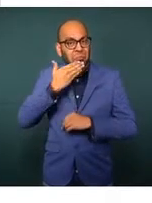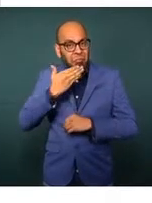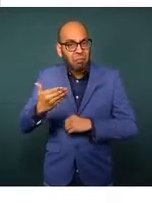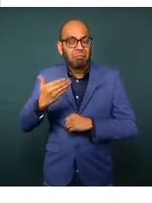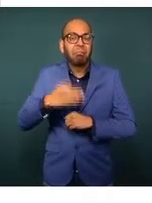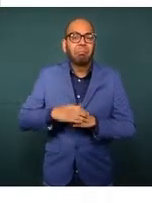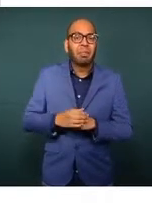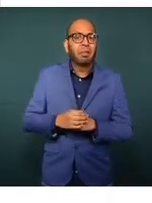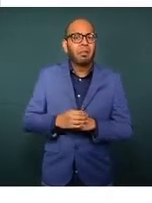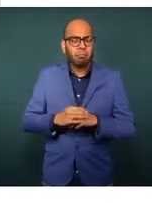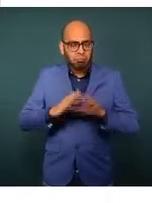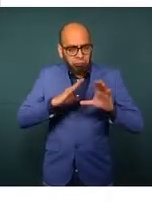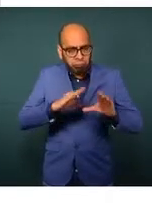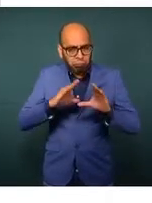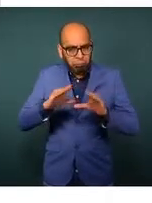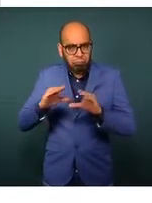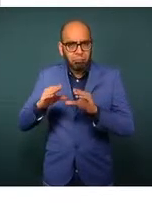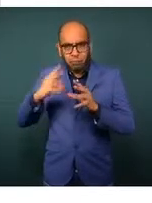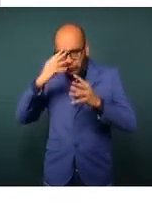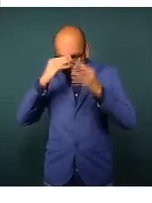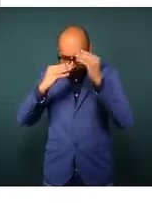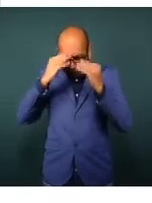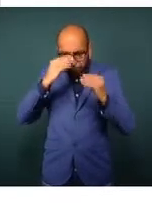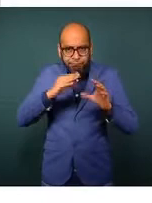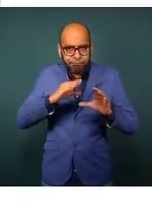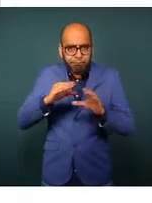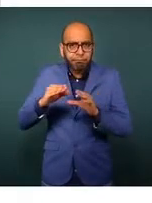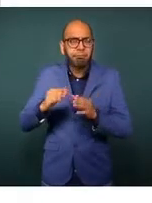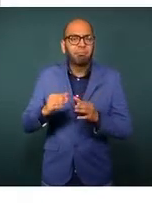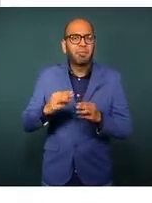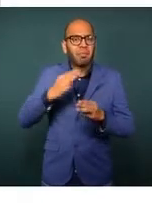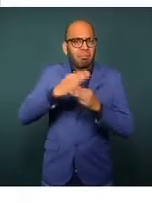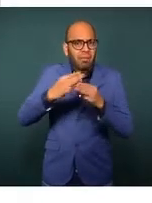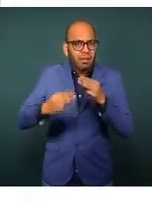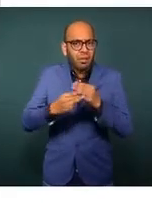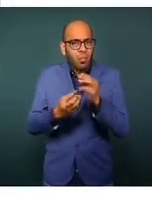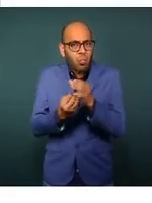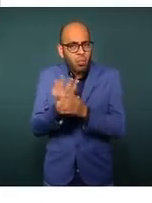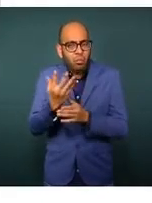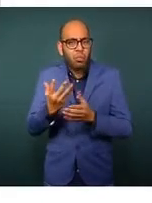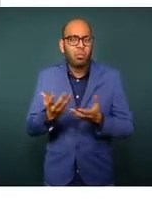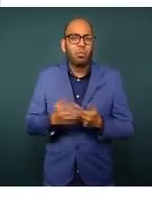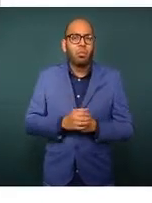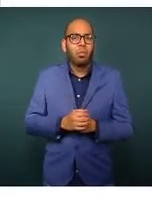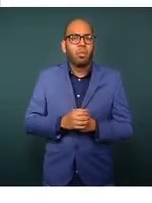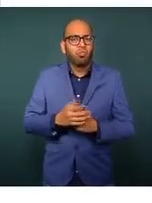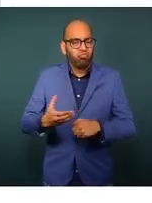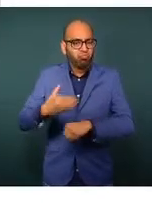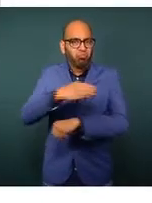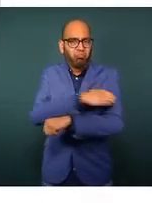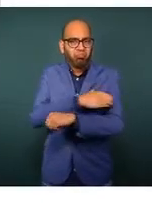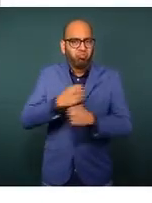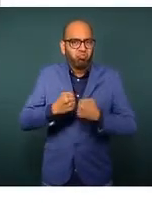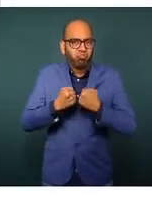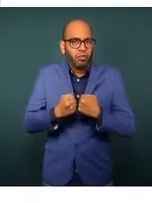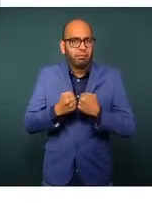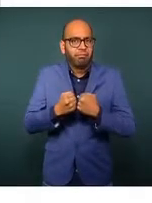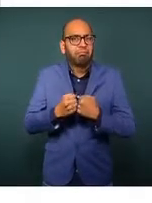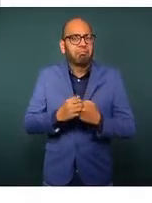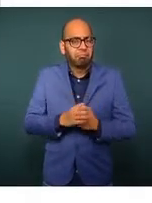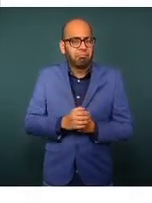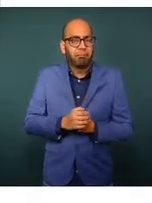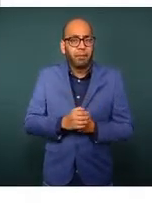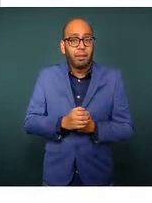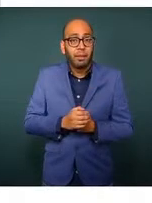capacitación, de equipamiento, fortalecimiento, que se refleja